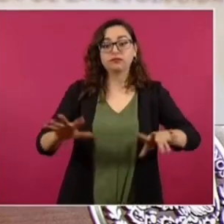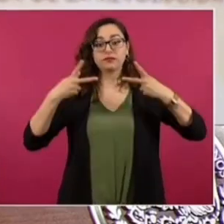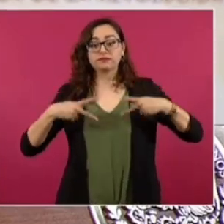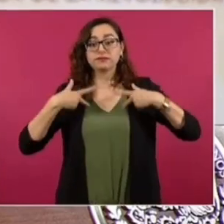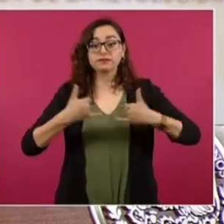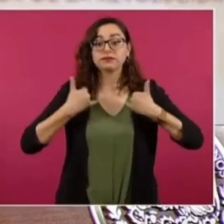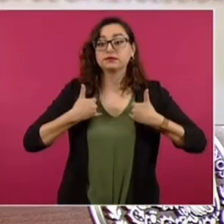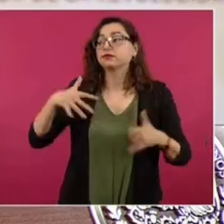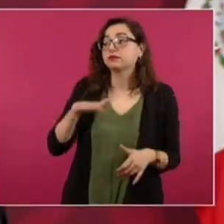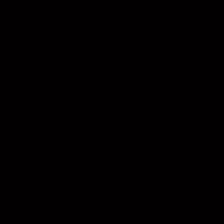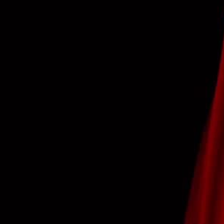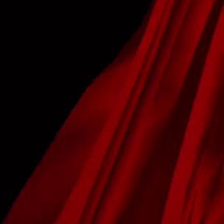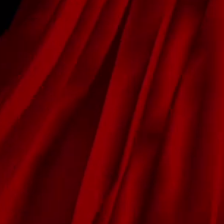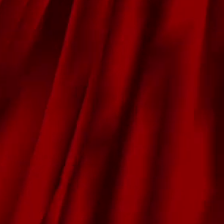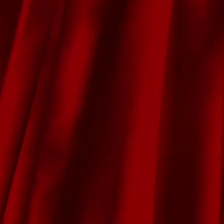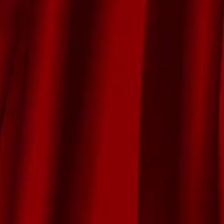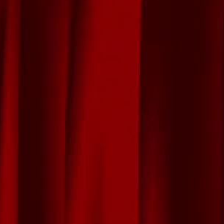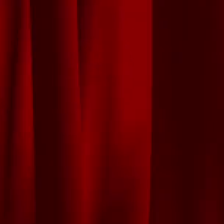tener otra información.